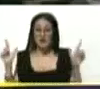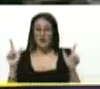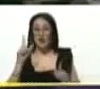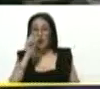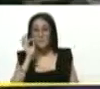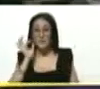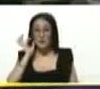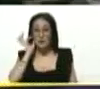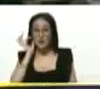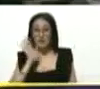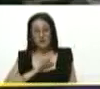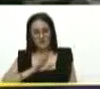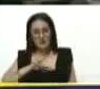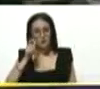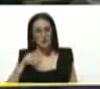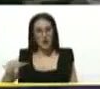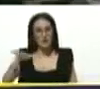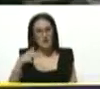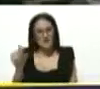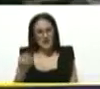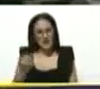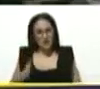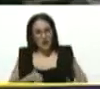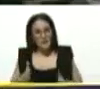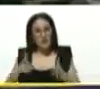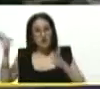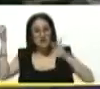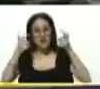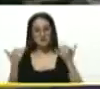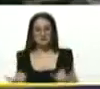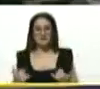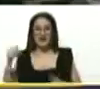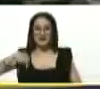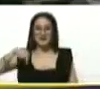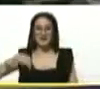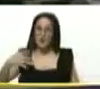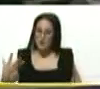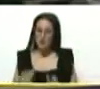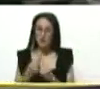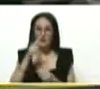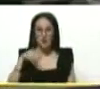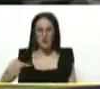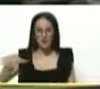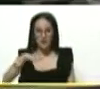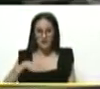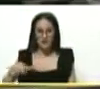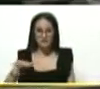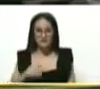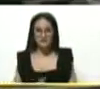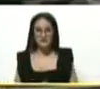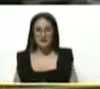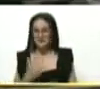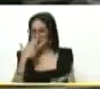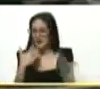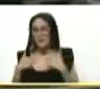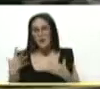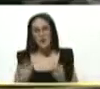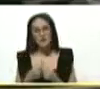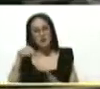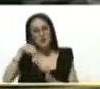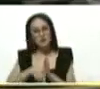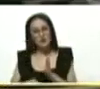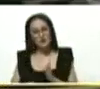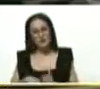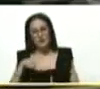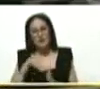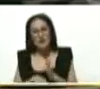libertadoras del pueblo. El verdadero camino de Chávez aquí está, junto al pueblo. Siempre junto al pueblo, en la profundidad